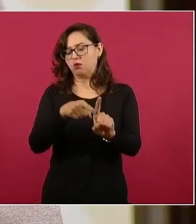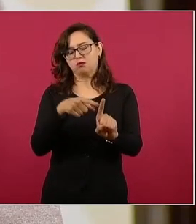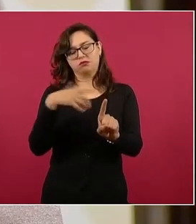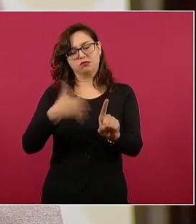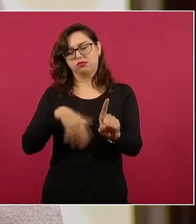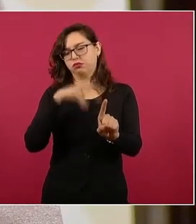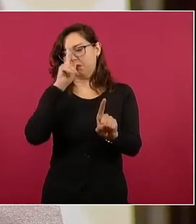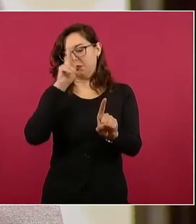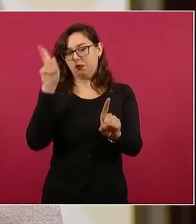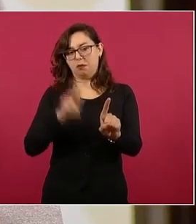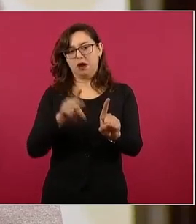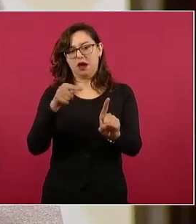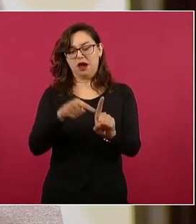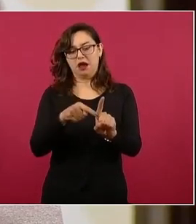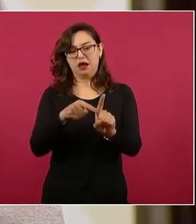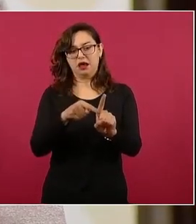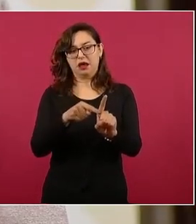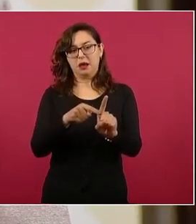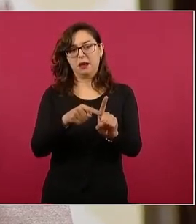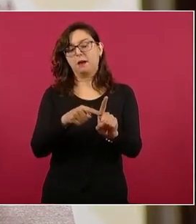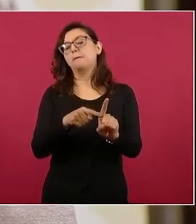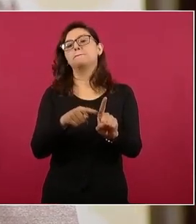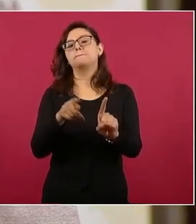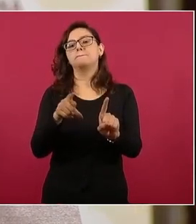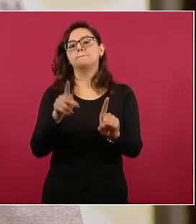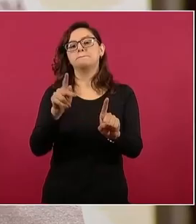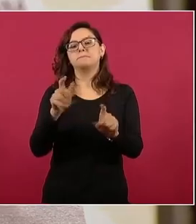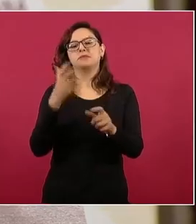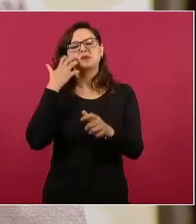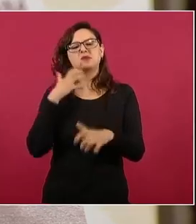que le llamaban la Pantera Blanca